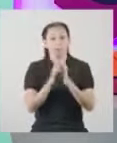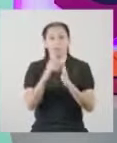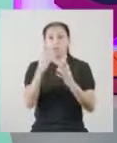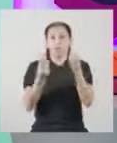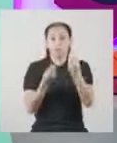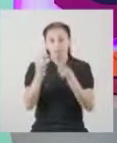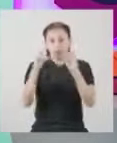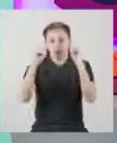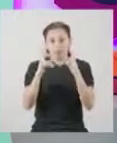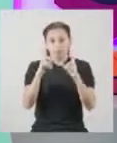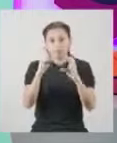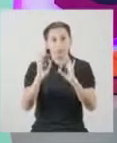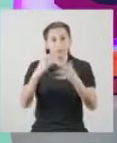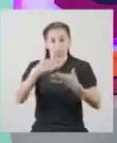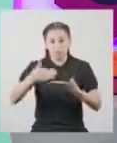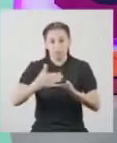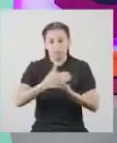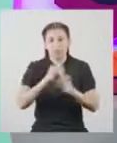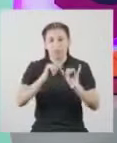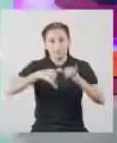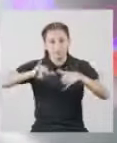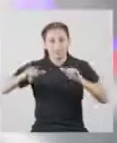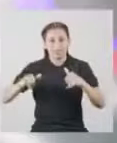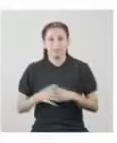Con respecto a la talla promedio